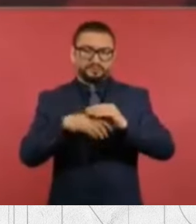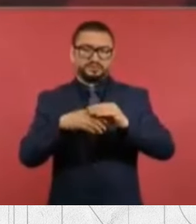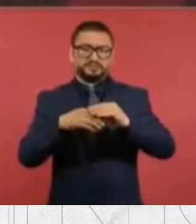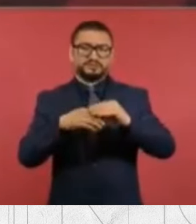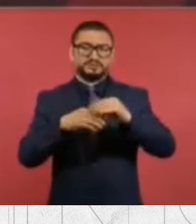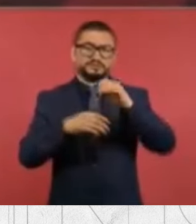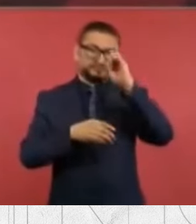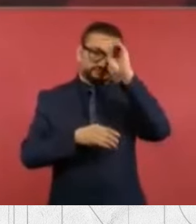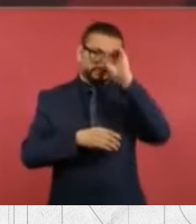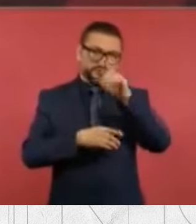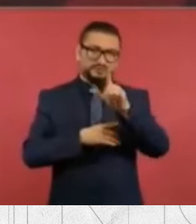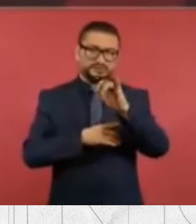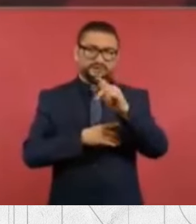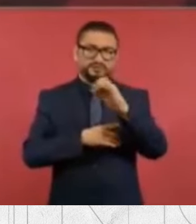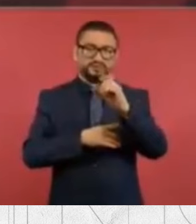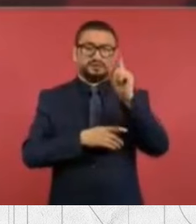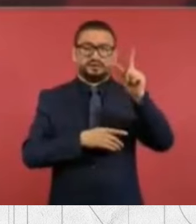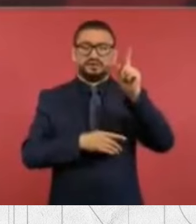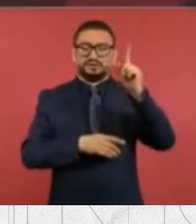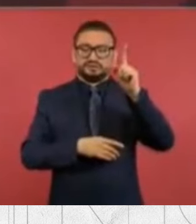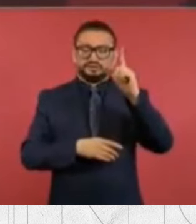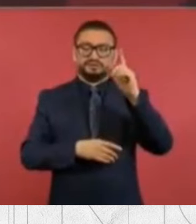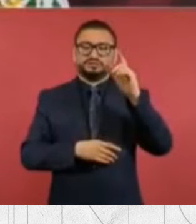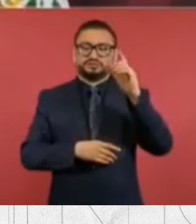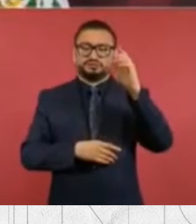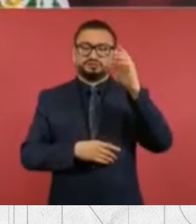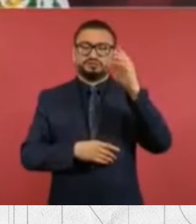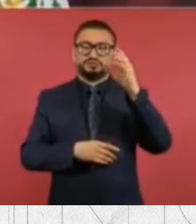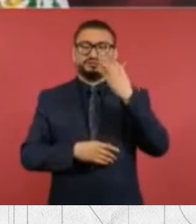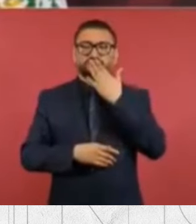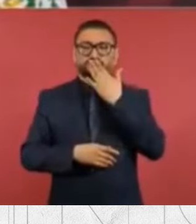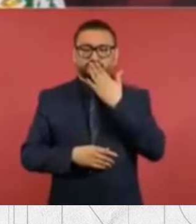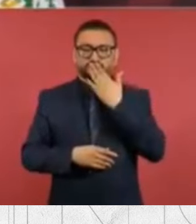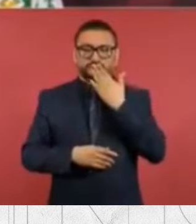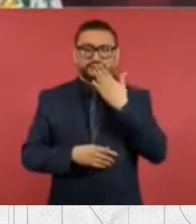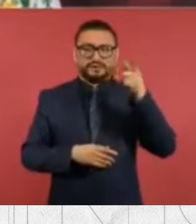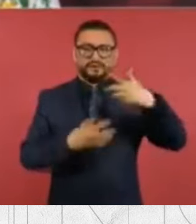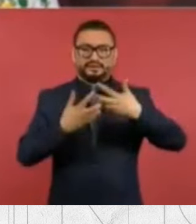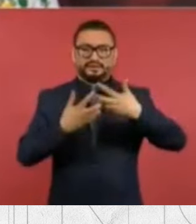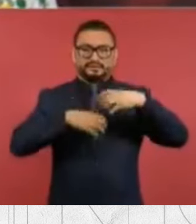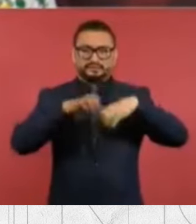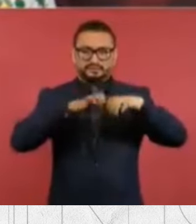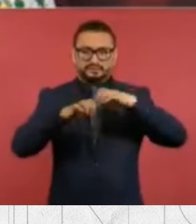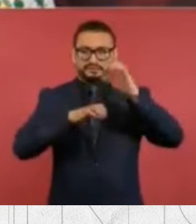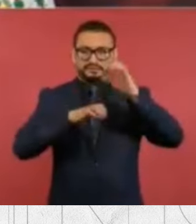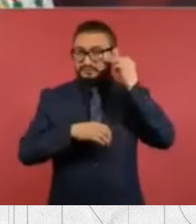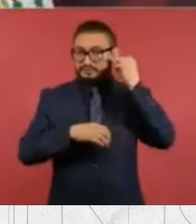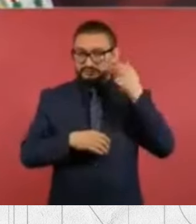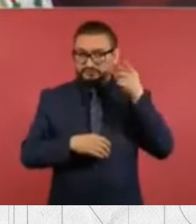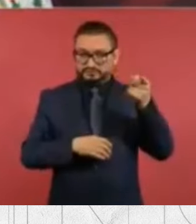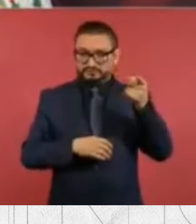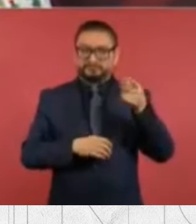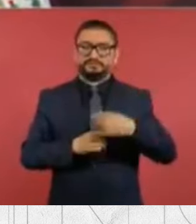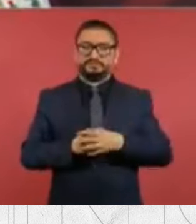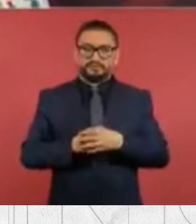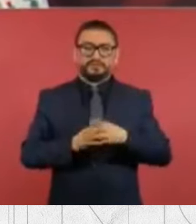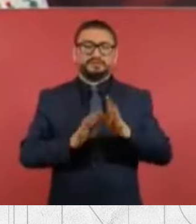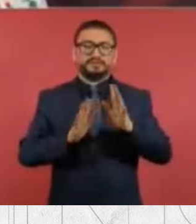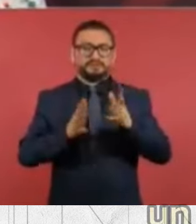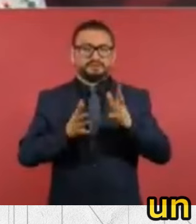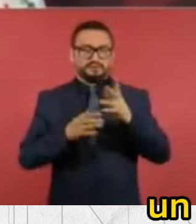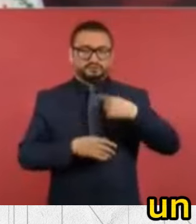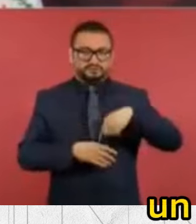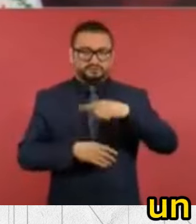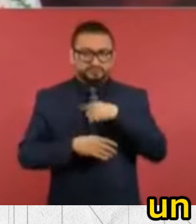en Sonora, de una empresa de origen chino, y se está llevando a